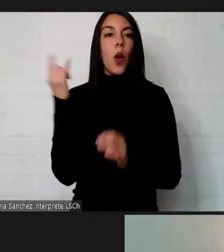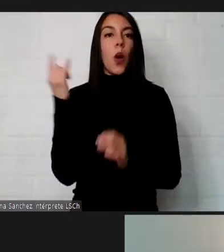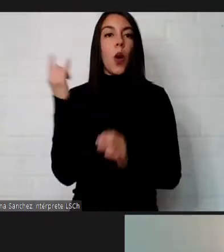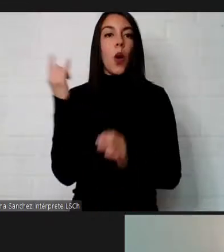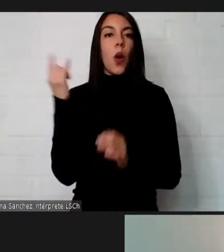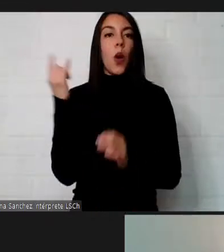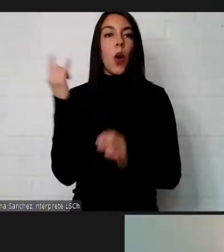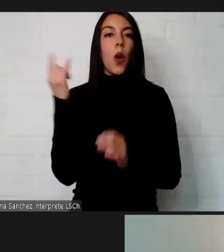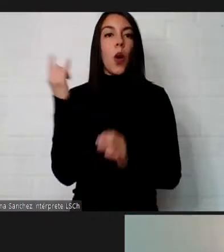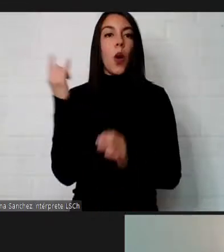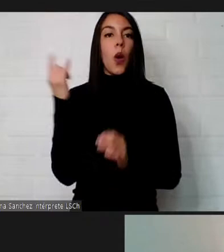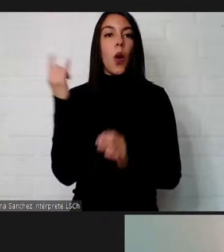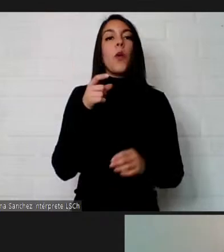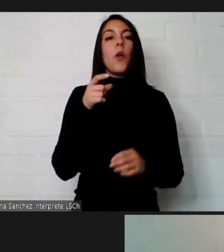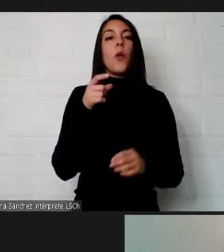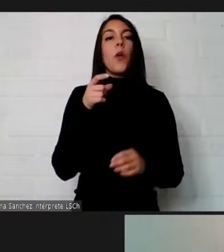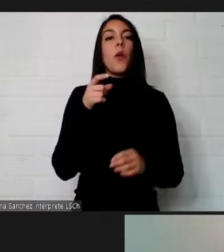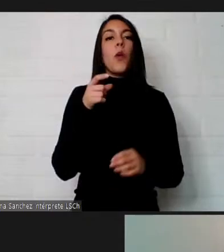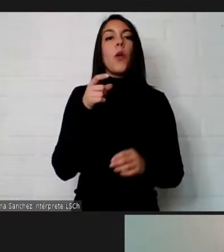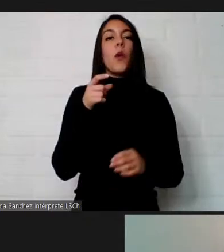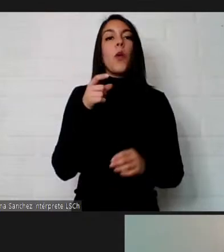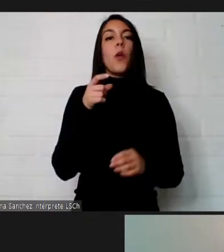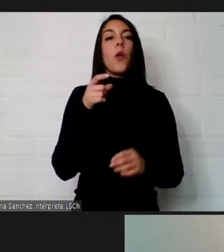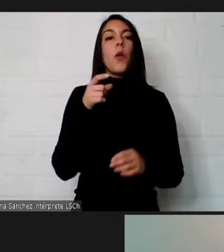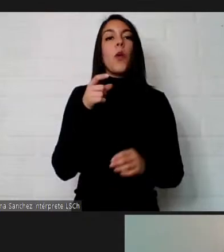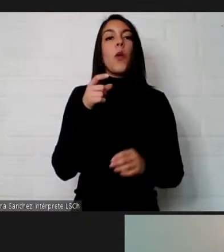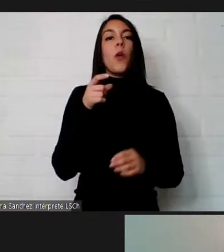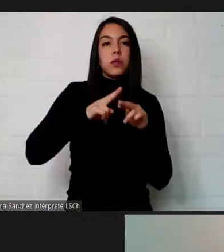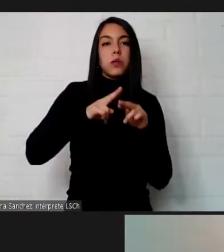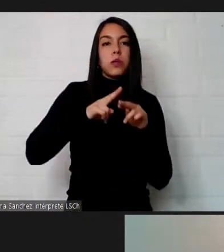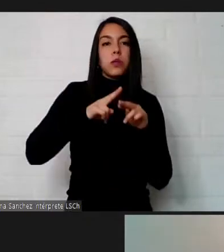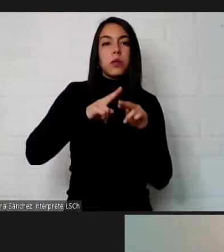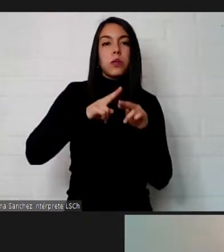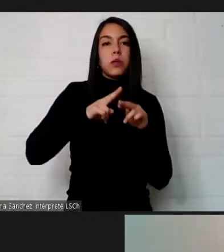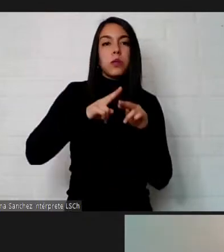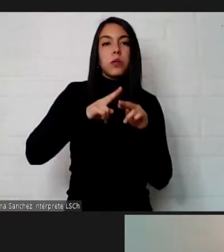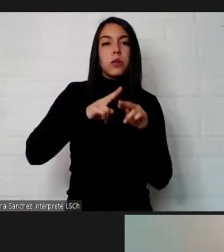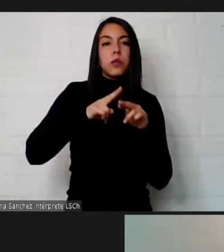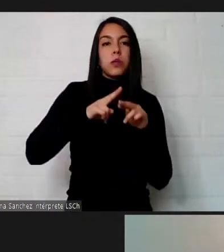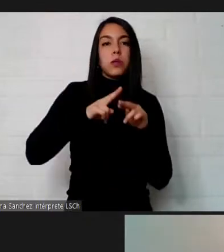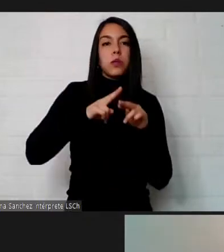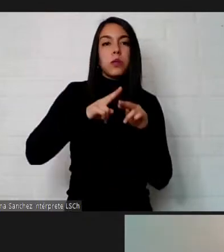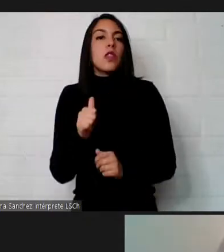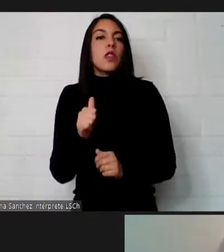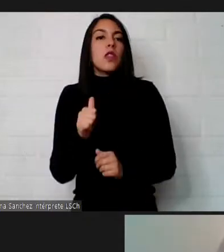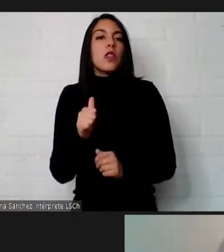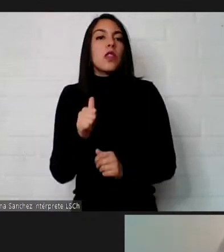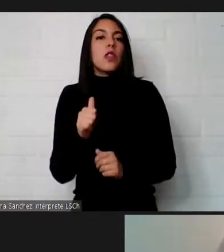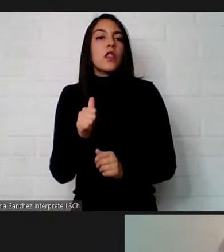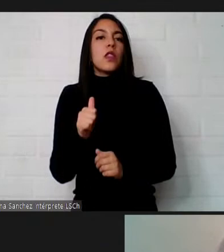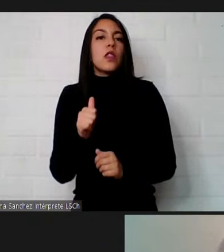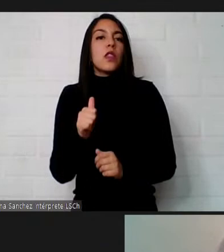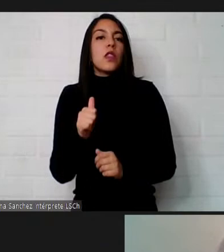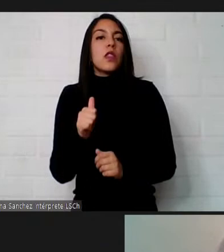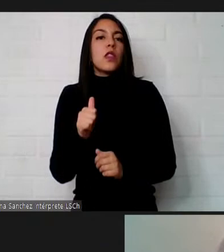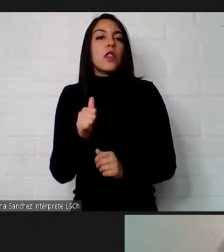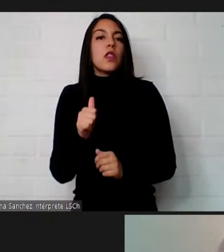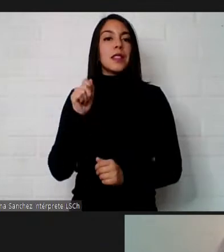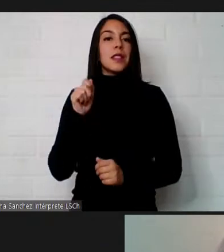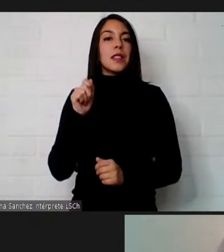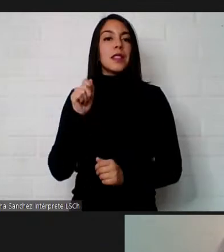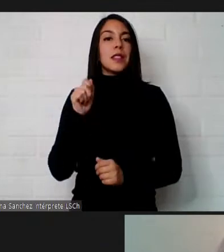'Higgins por organizar este evento. Así que a través de su director de asuntos estudiantiles, señor César Manilaf, quiero